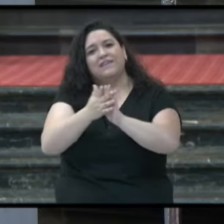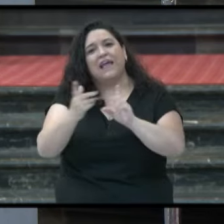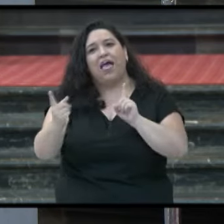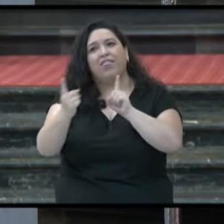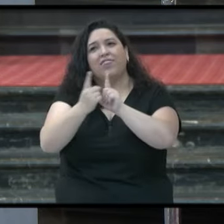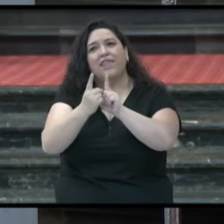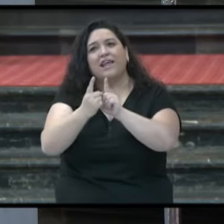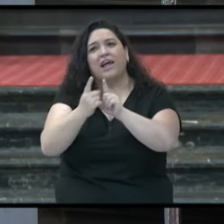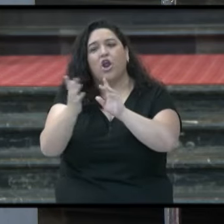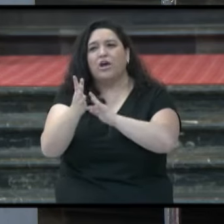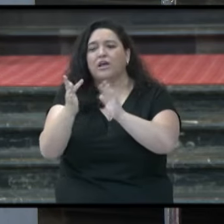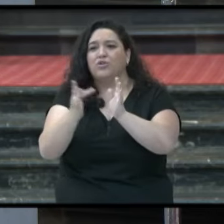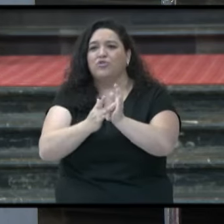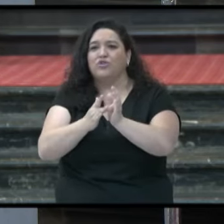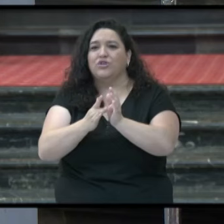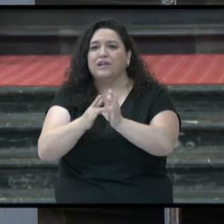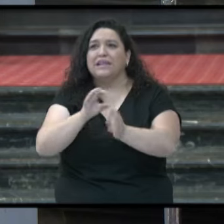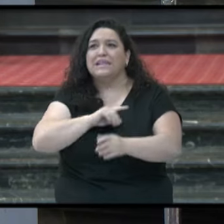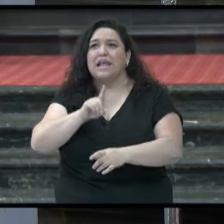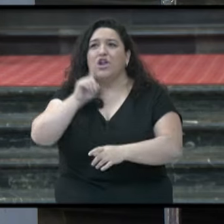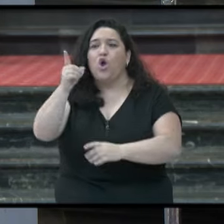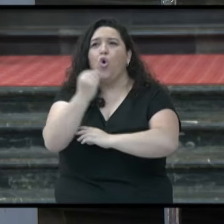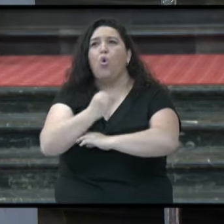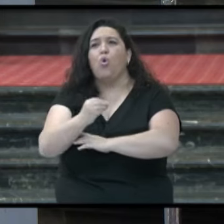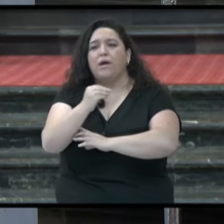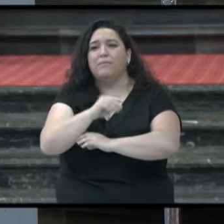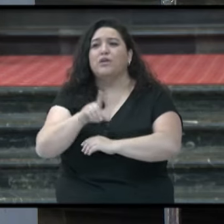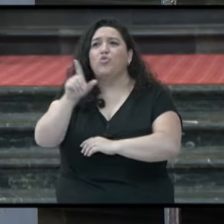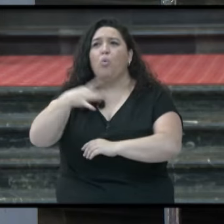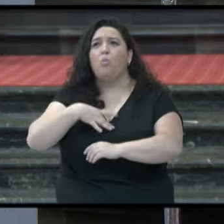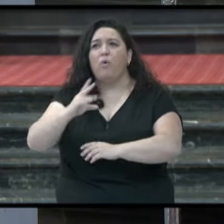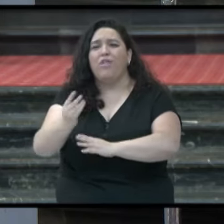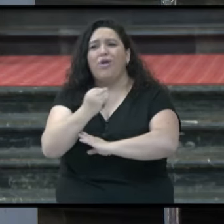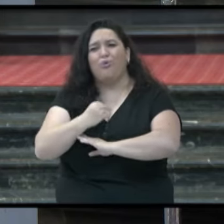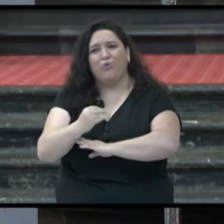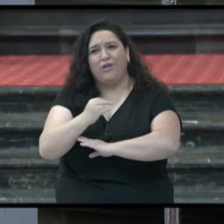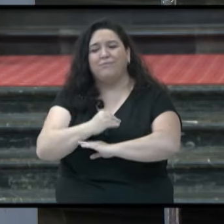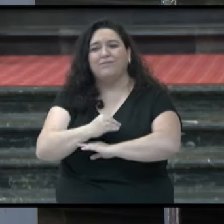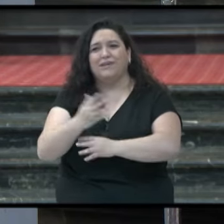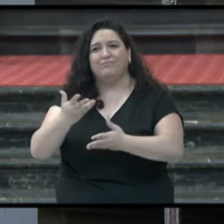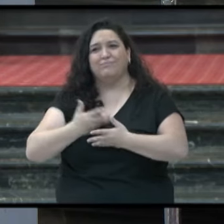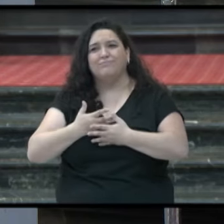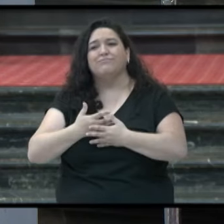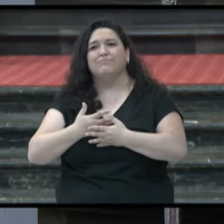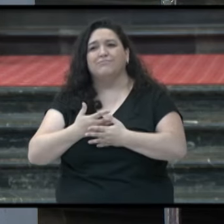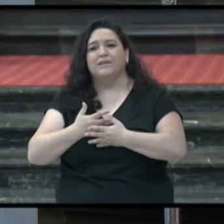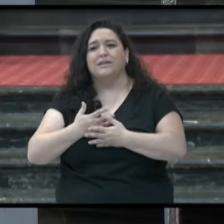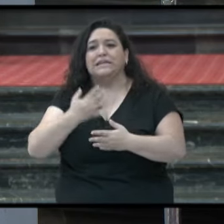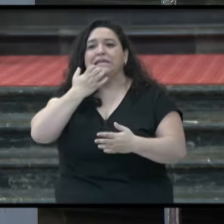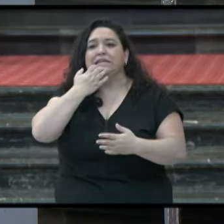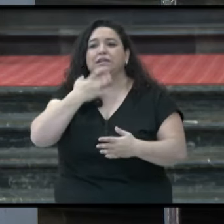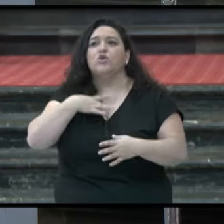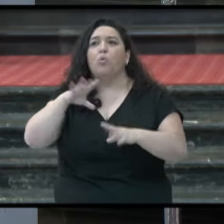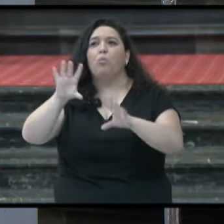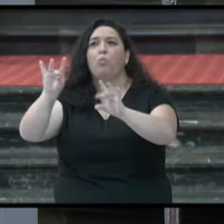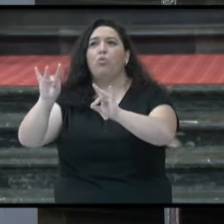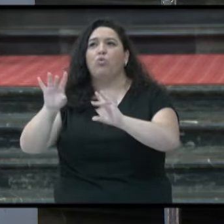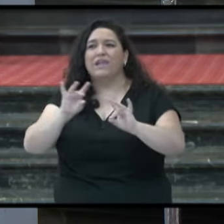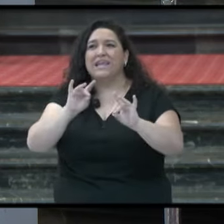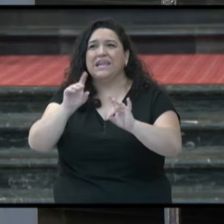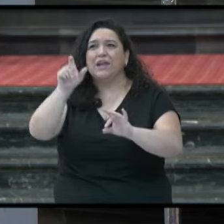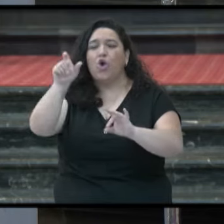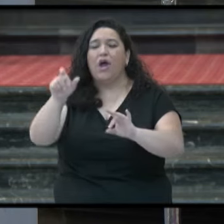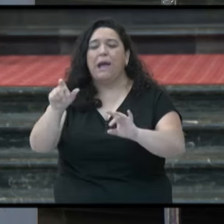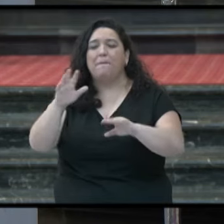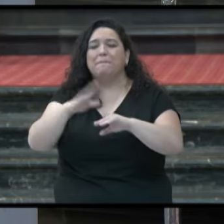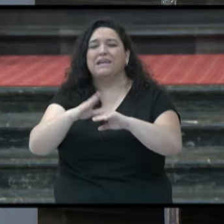Señor, cúrame, tú puedes curarme. Si yo pudiera tocar la